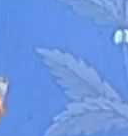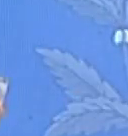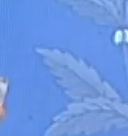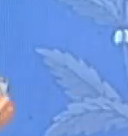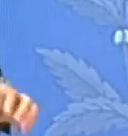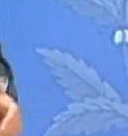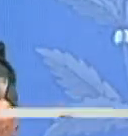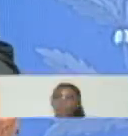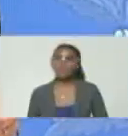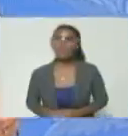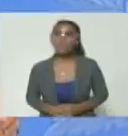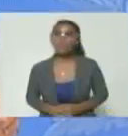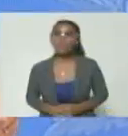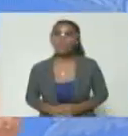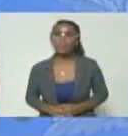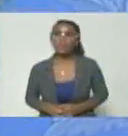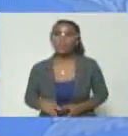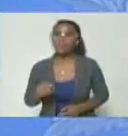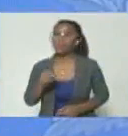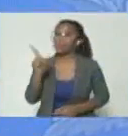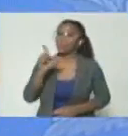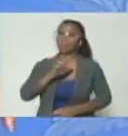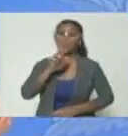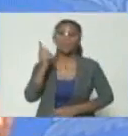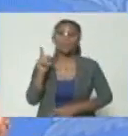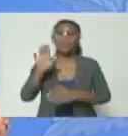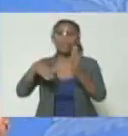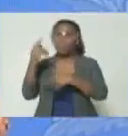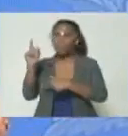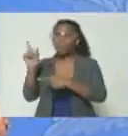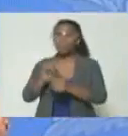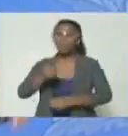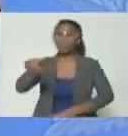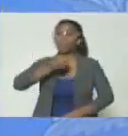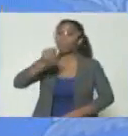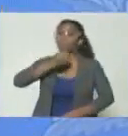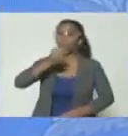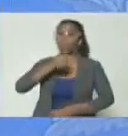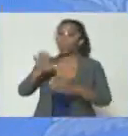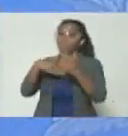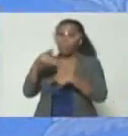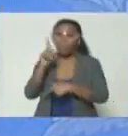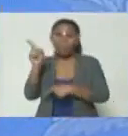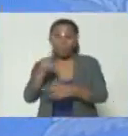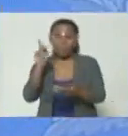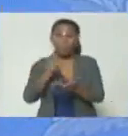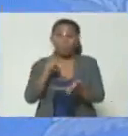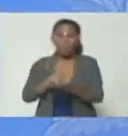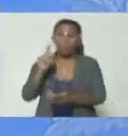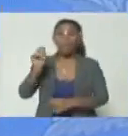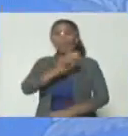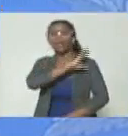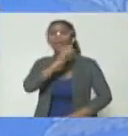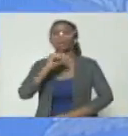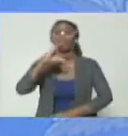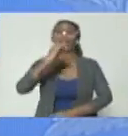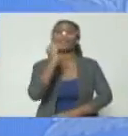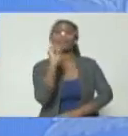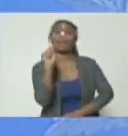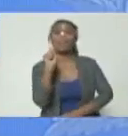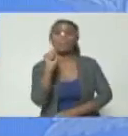Mayor descaro imposible. Después de esa declaración, después de la presencia del director de la CIA para